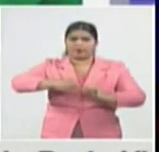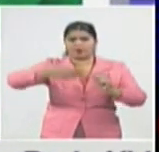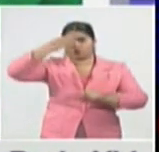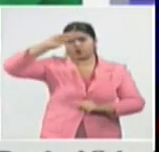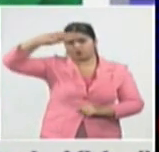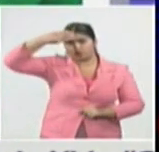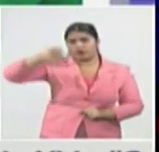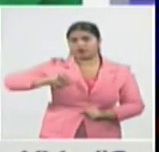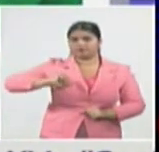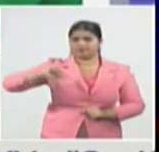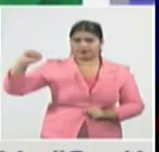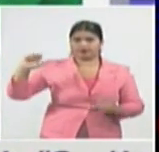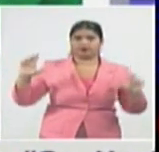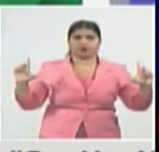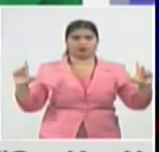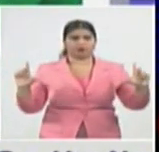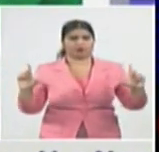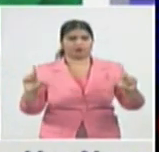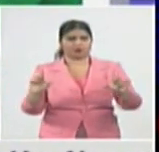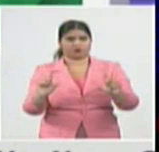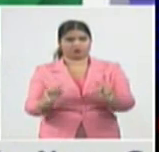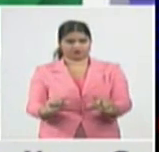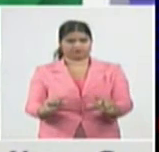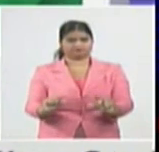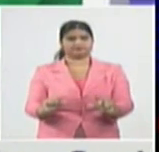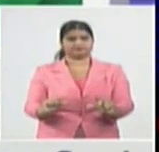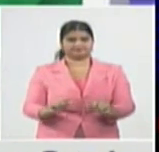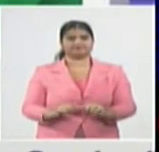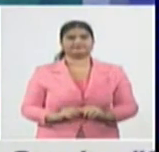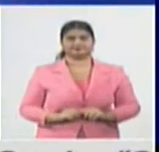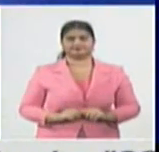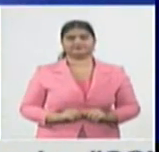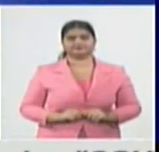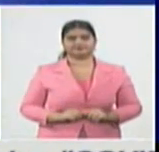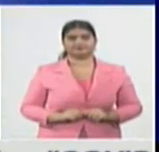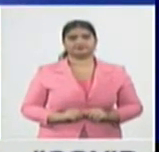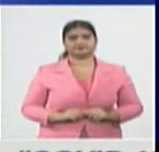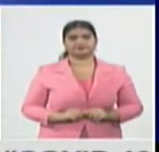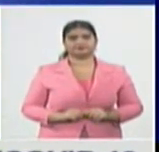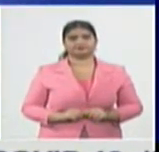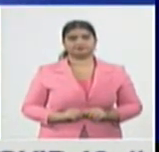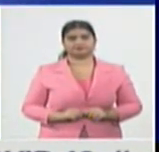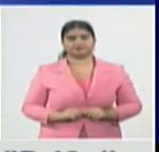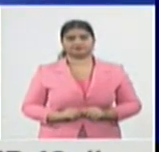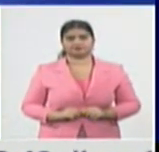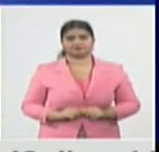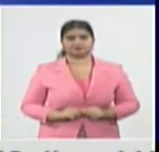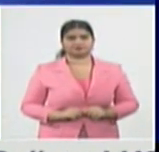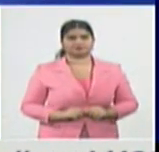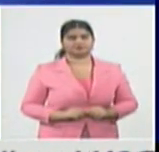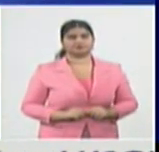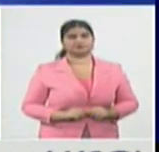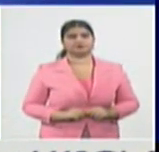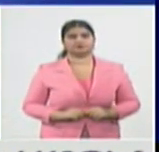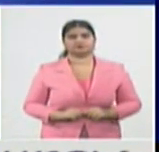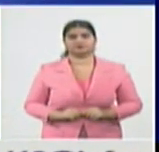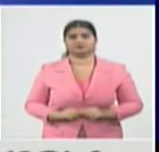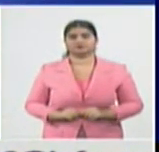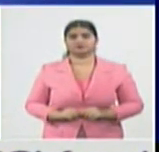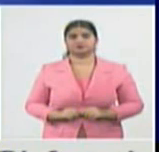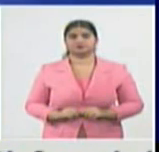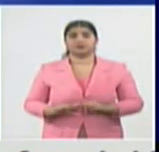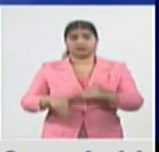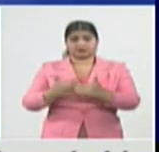disminuyendo esta elevada transmisión que tiene nuestro país hoy. Un ligerísimo descenso en esta